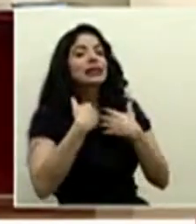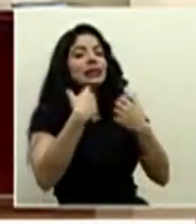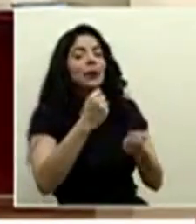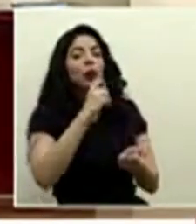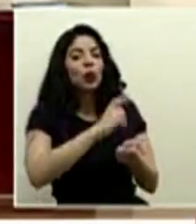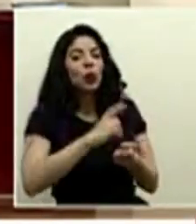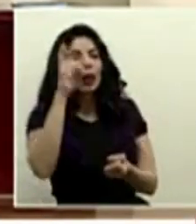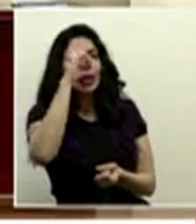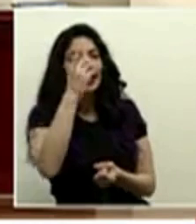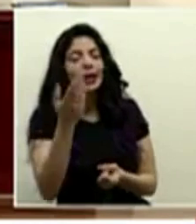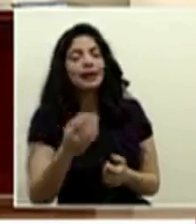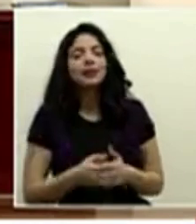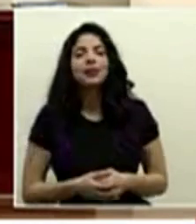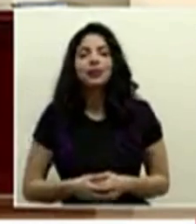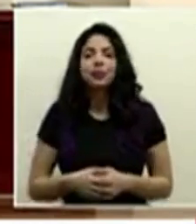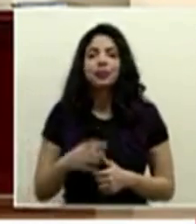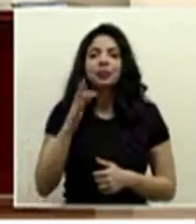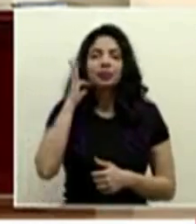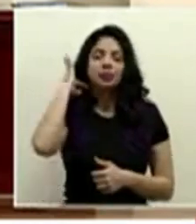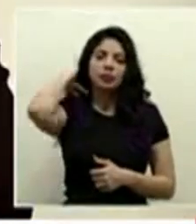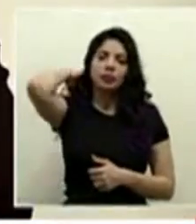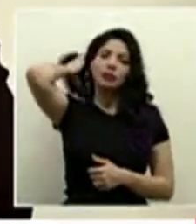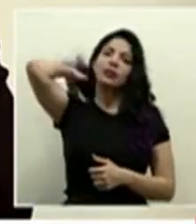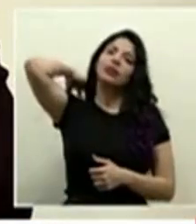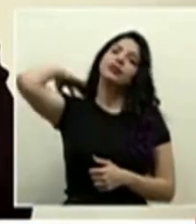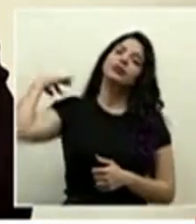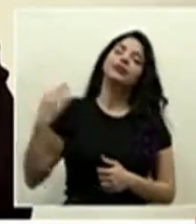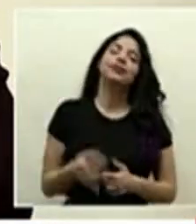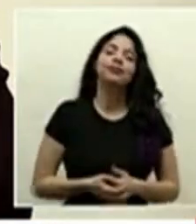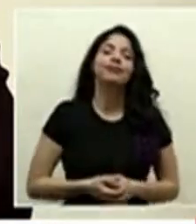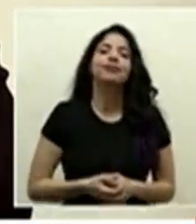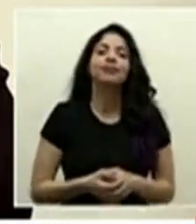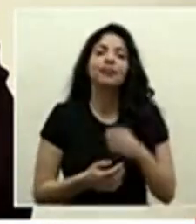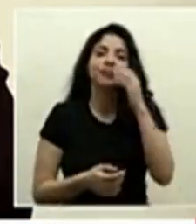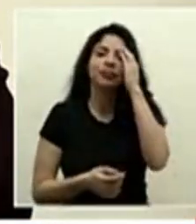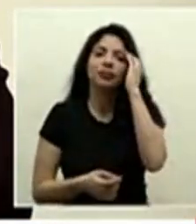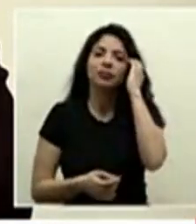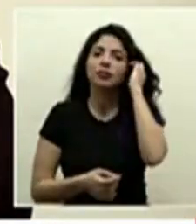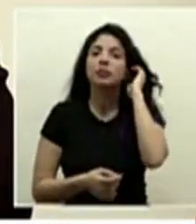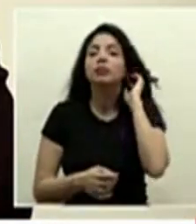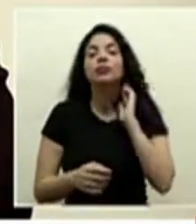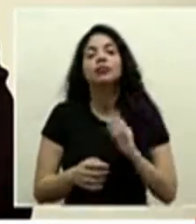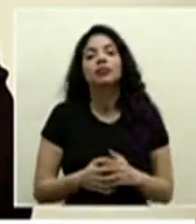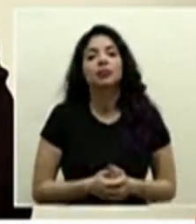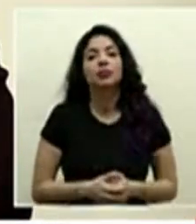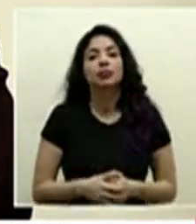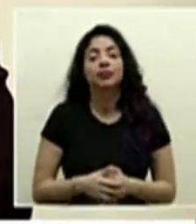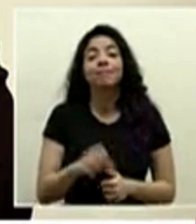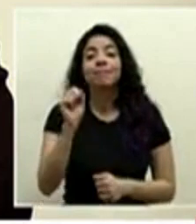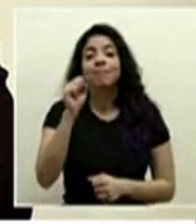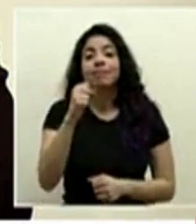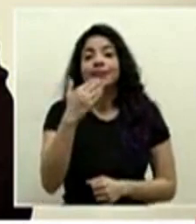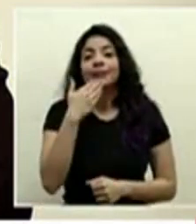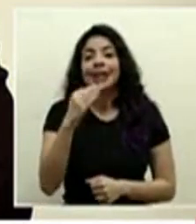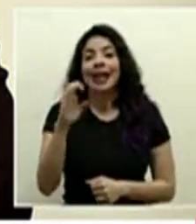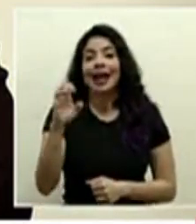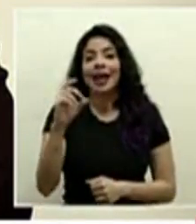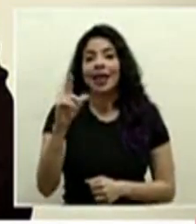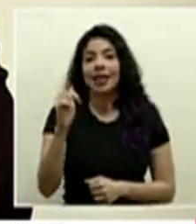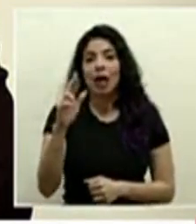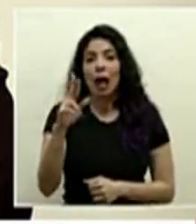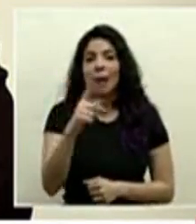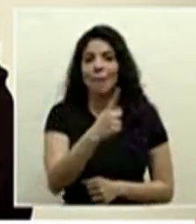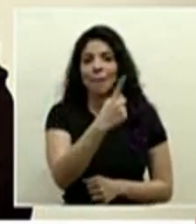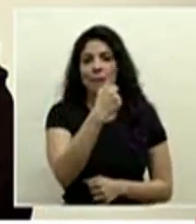salud el doctor Daniel Salas Sí, gracias don Edgar por sus preguntas con respecto a el escenario del país